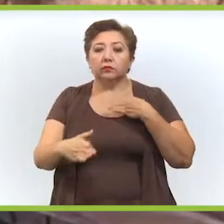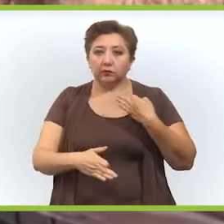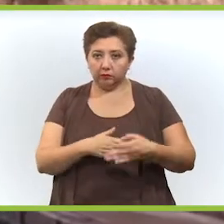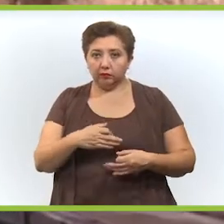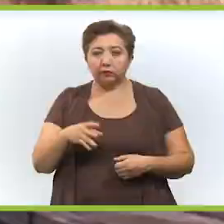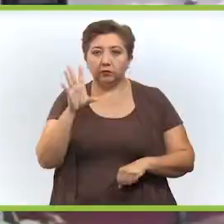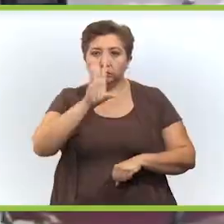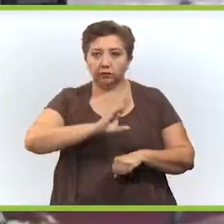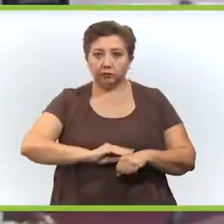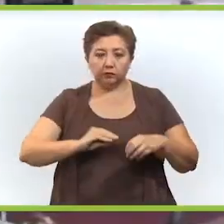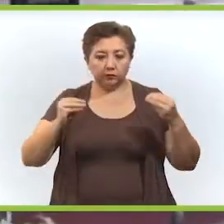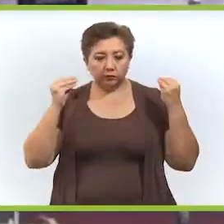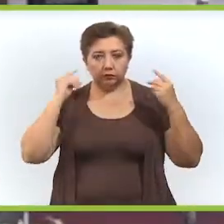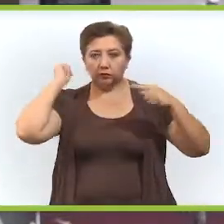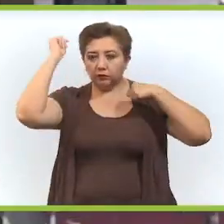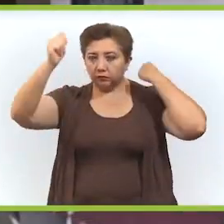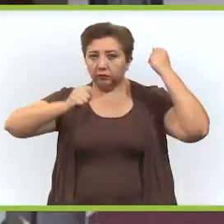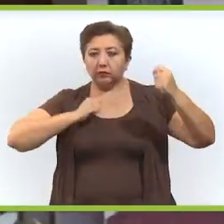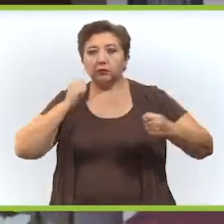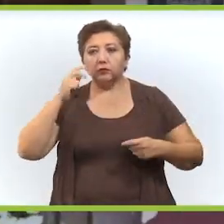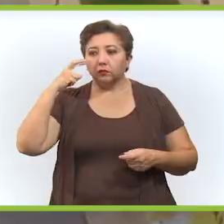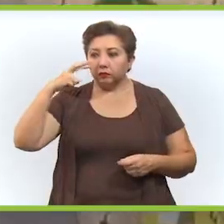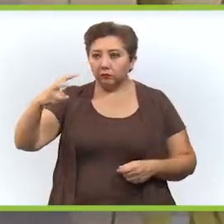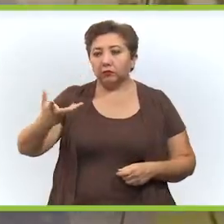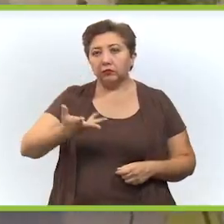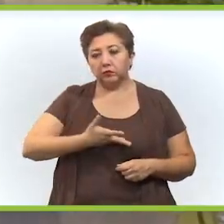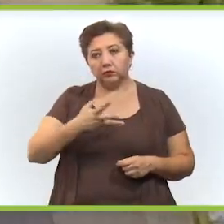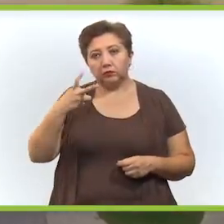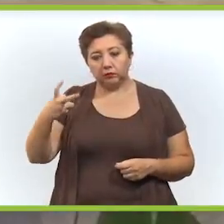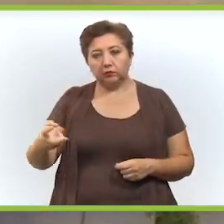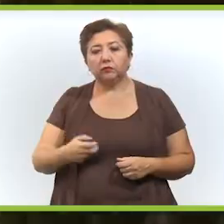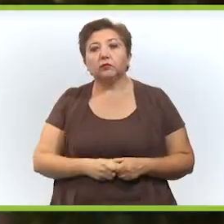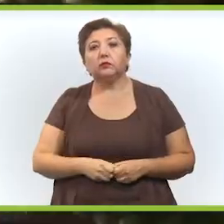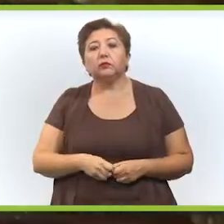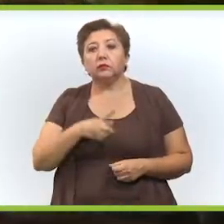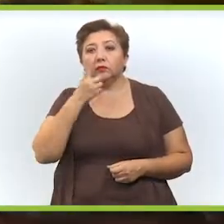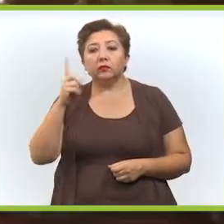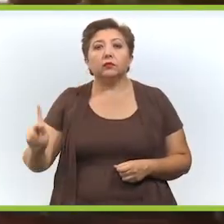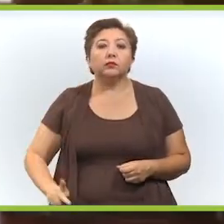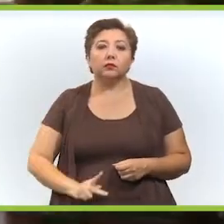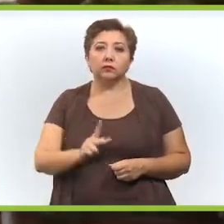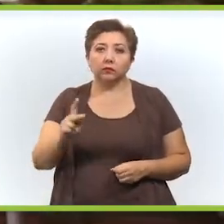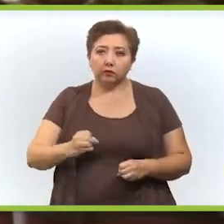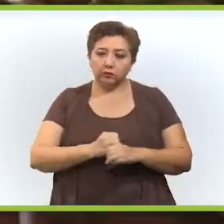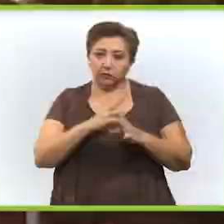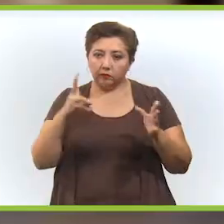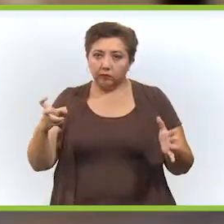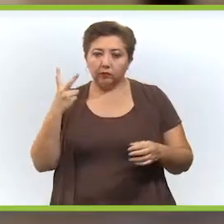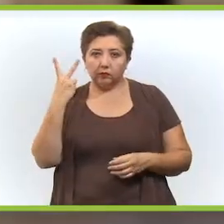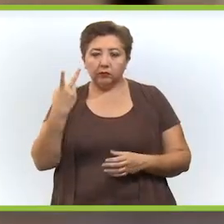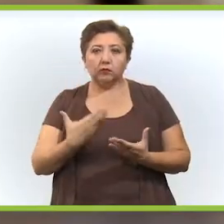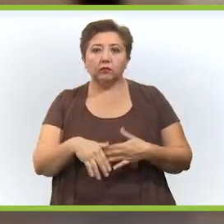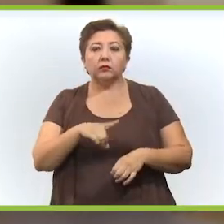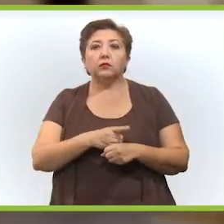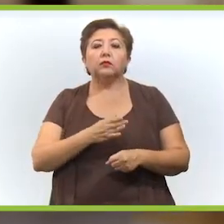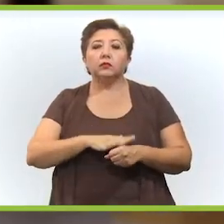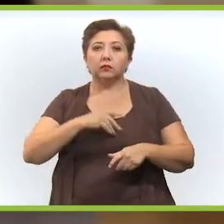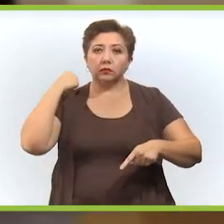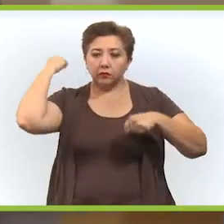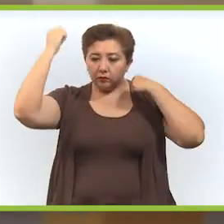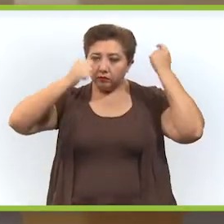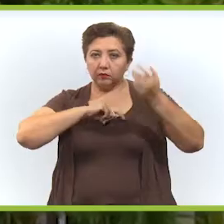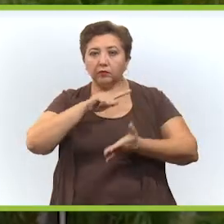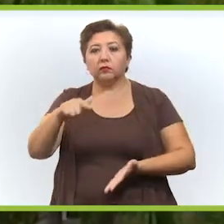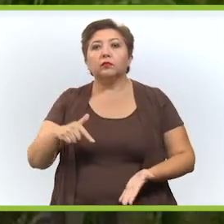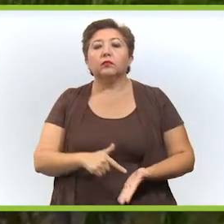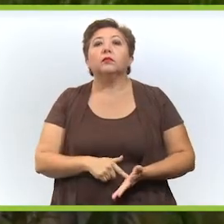muchos turistas volteen a ver, por tener este renombre de pueblo mágico, a estas dos comunidades, y haya más turismo en esas localidades, y por